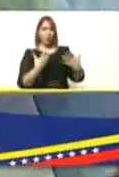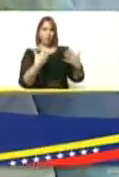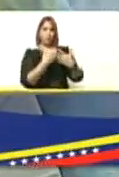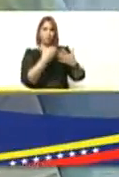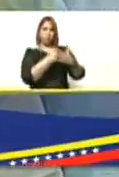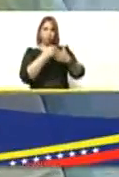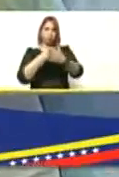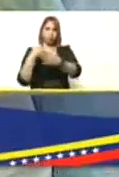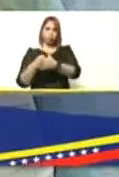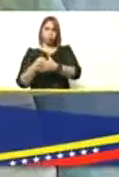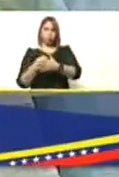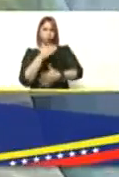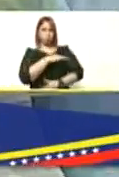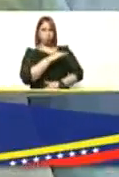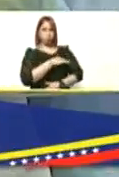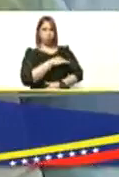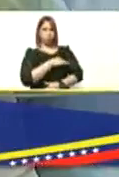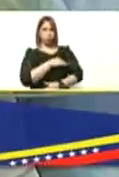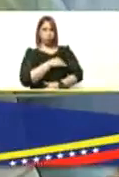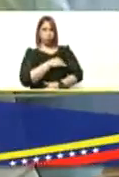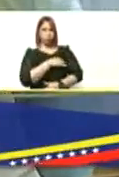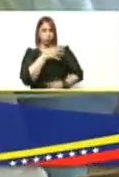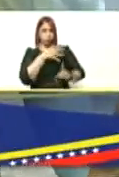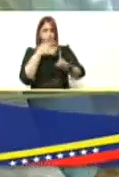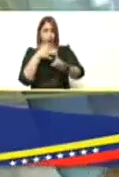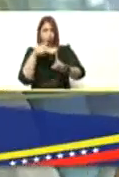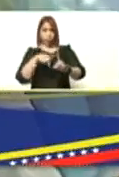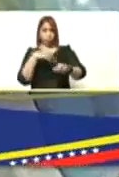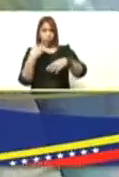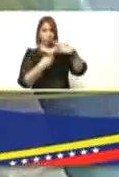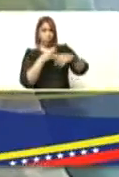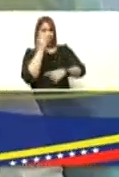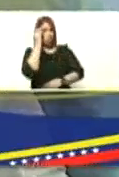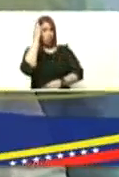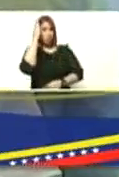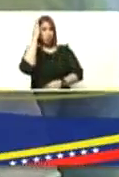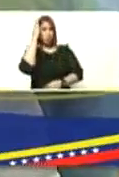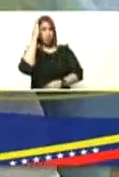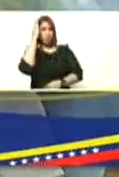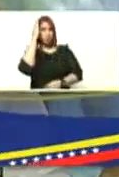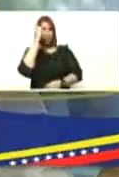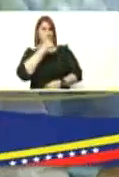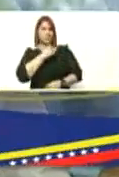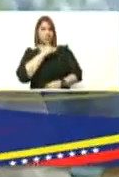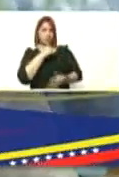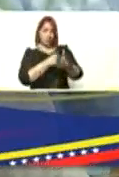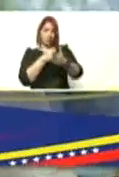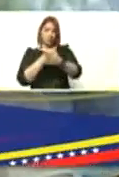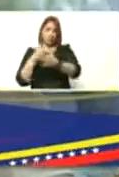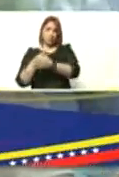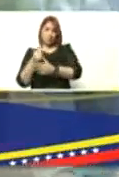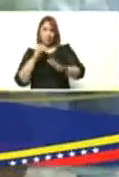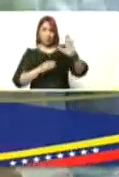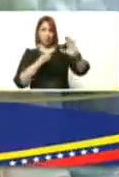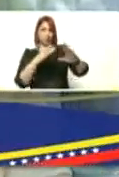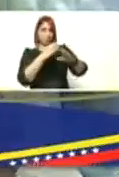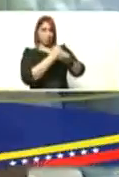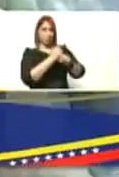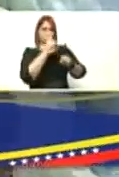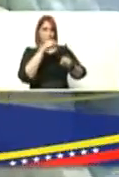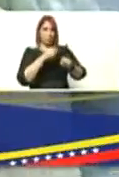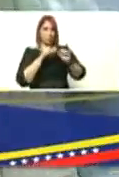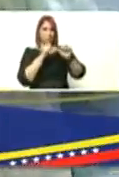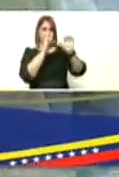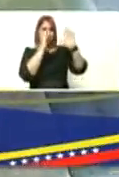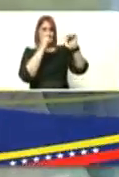luchadores sociales que formados en esta revolución tenemos la capacidad el empeño la ciencia y la conciencia para seguir